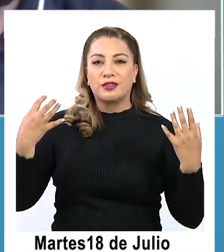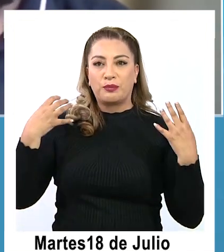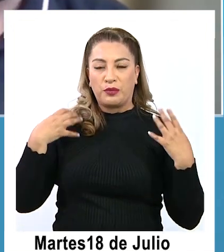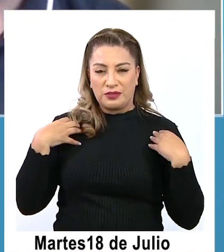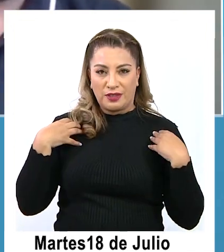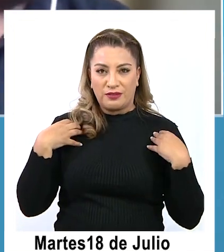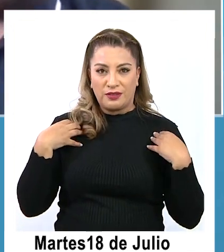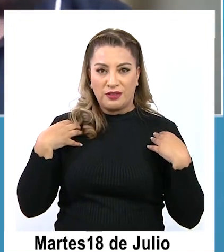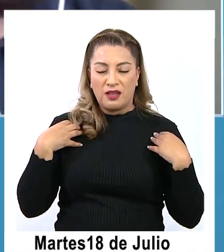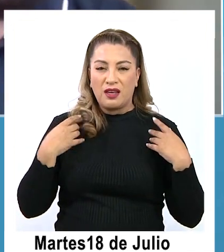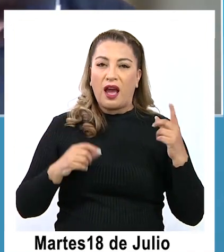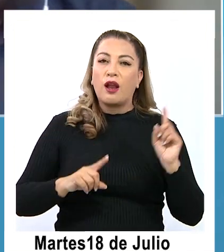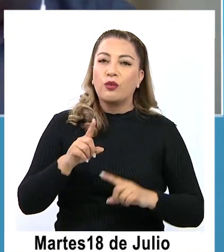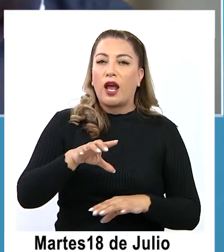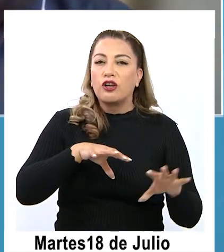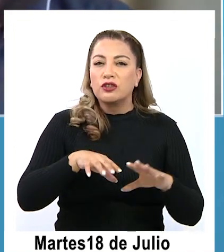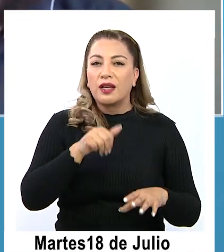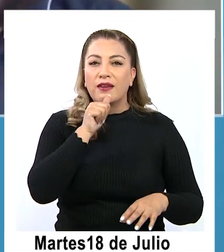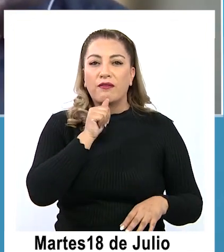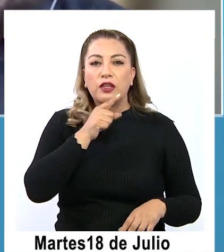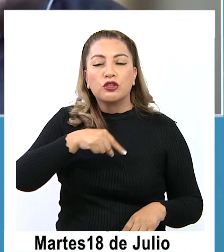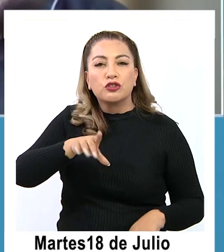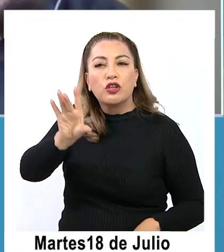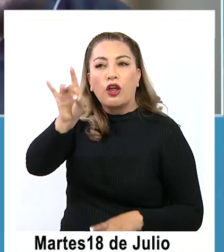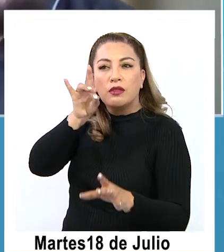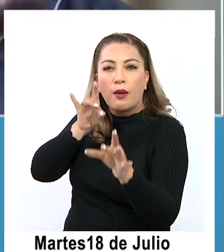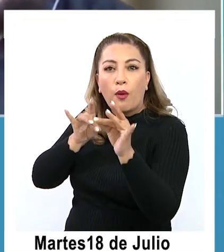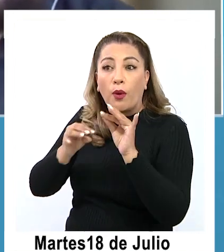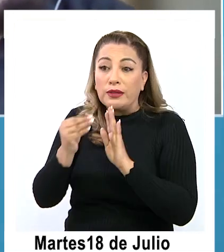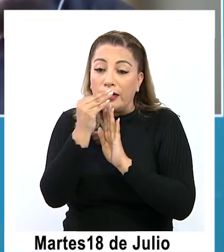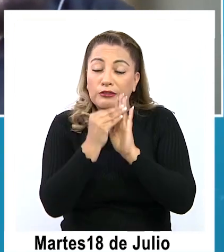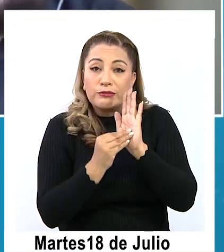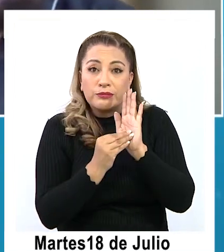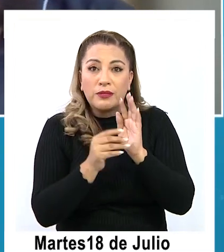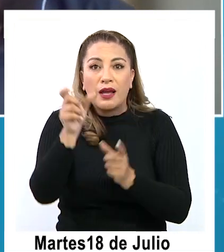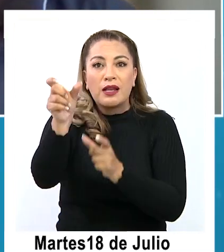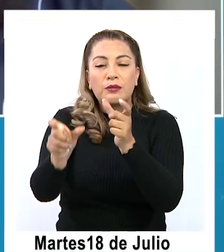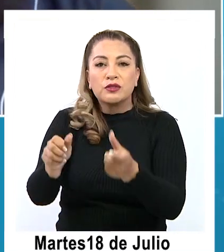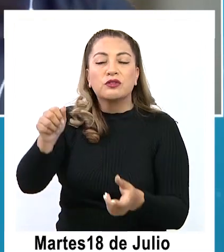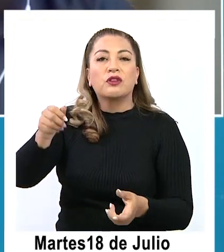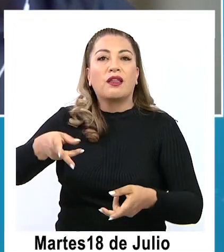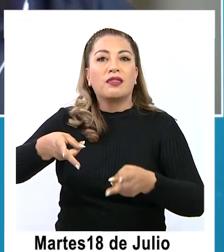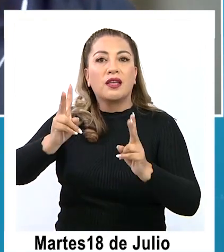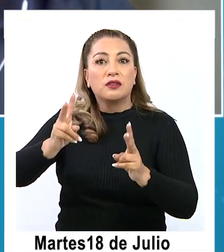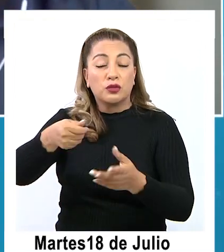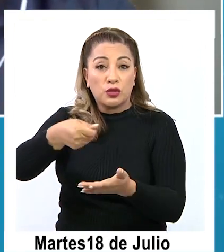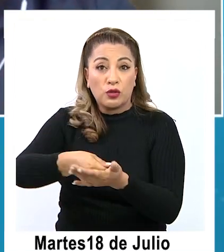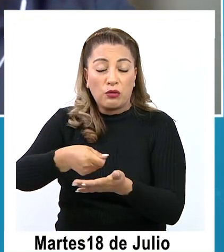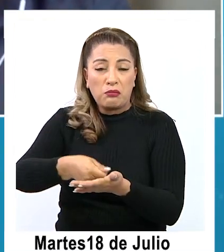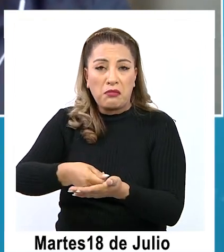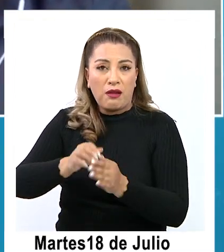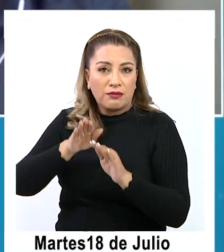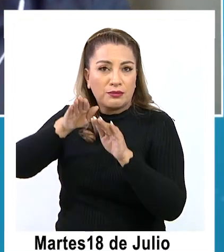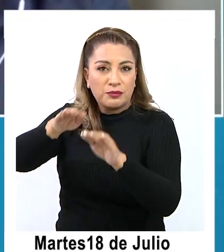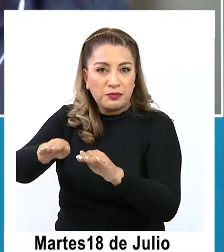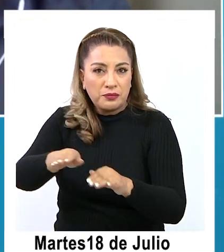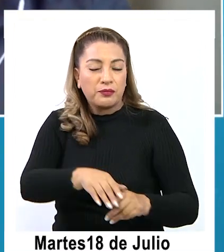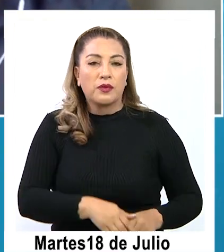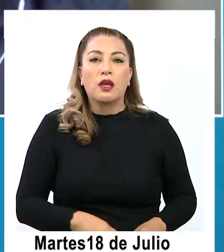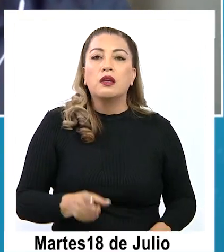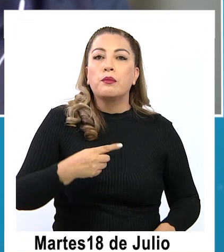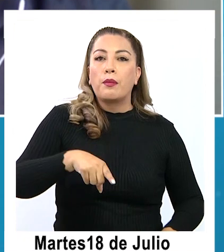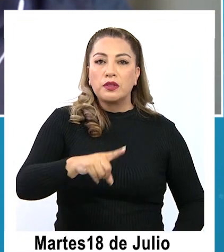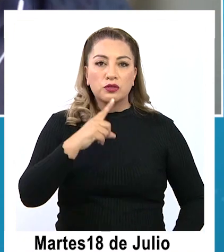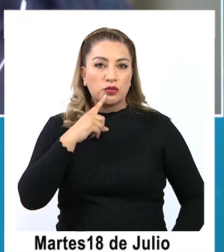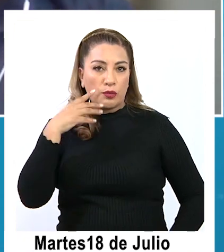brechas y las carencias que nosotros hemos detectado para ir en protección de los derechos de los consumidores. Si para nosotros es